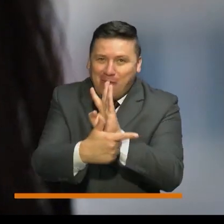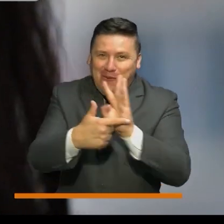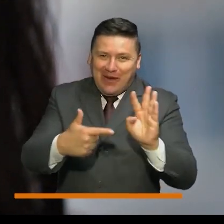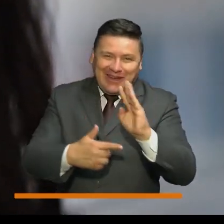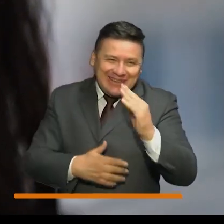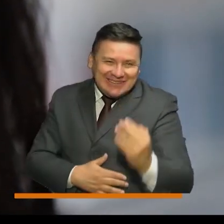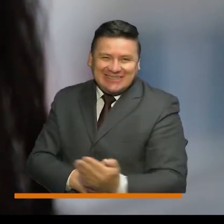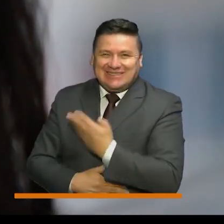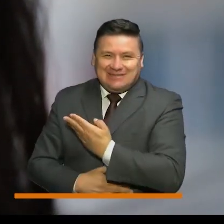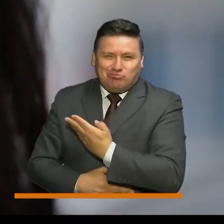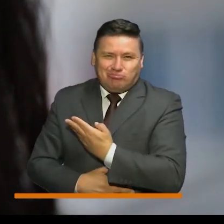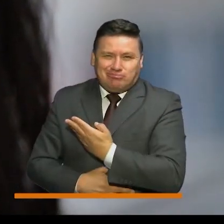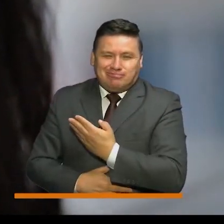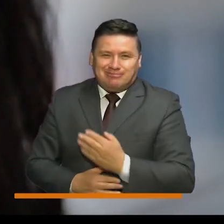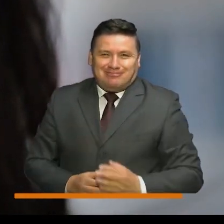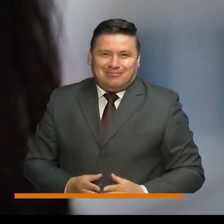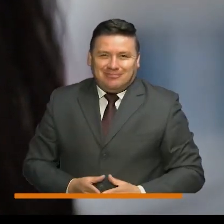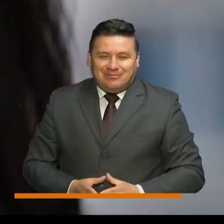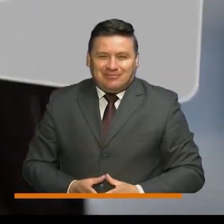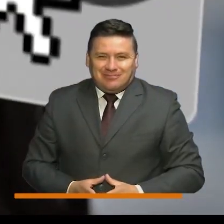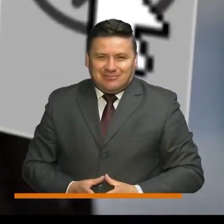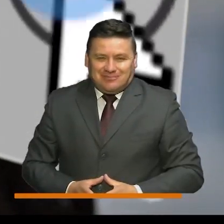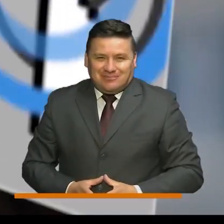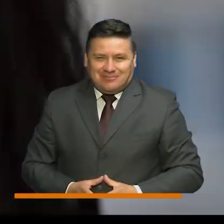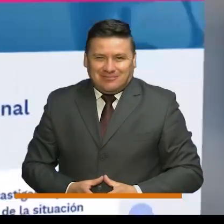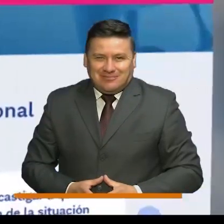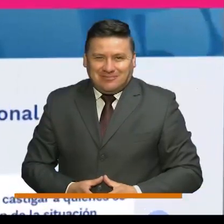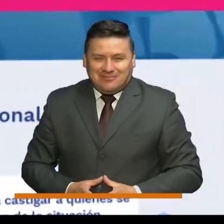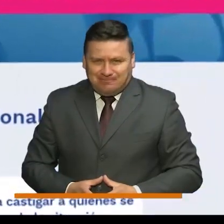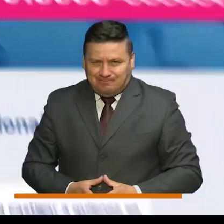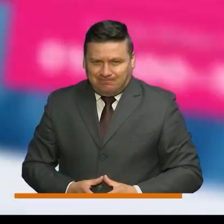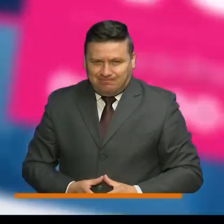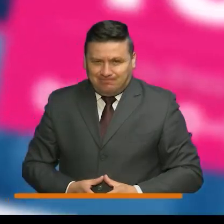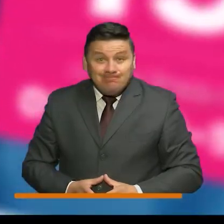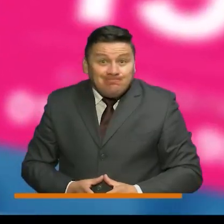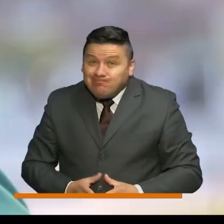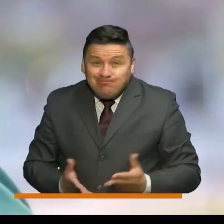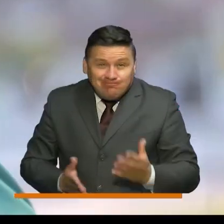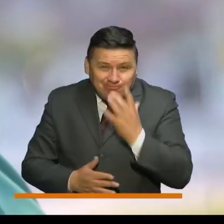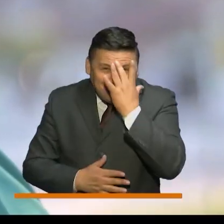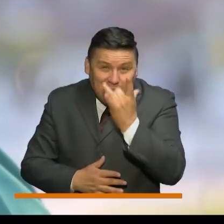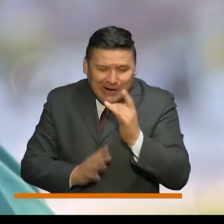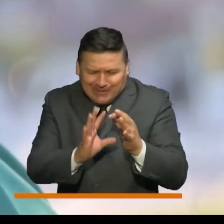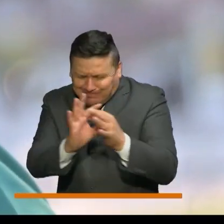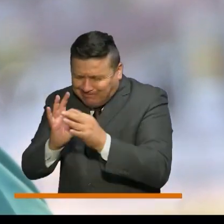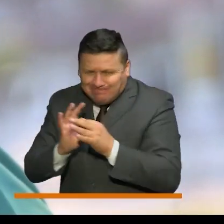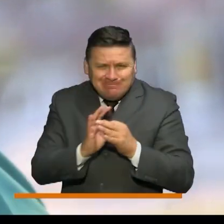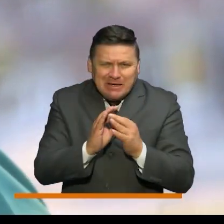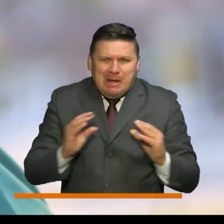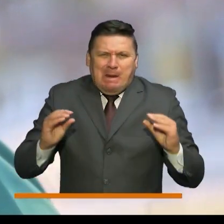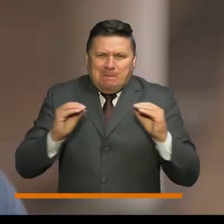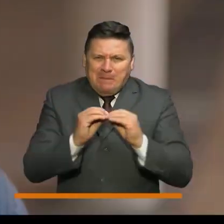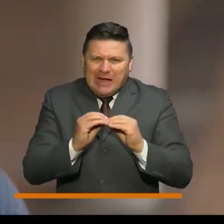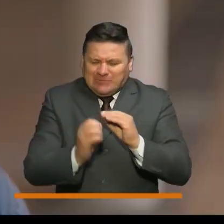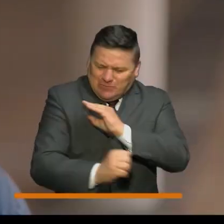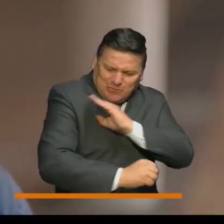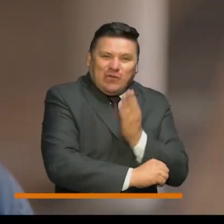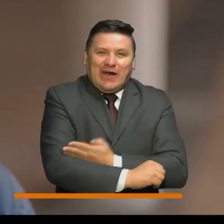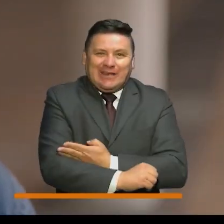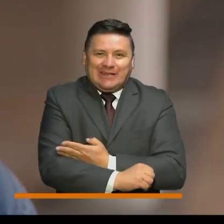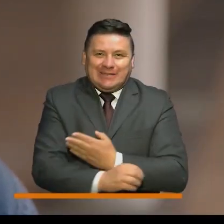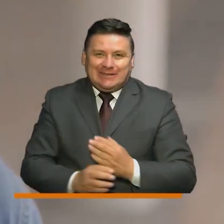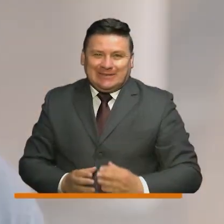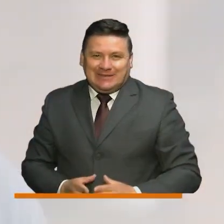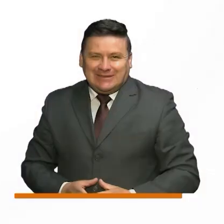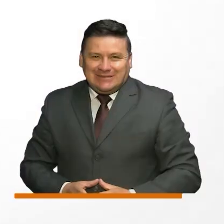ingresa a www.coronaviruscolombia.gov.com Porque unidos somos más